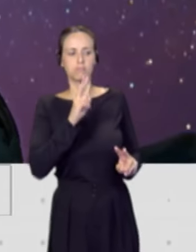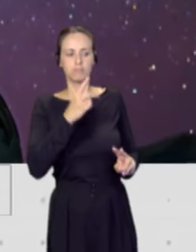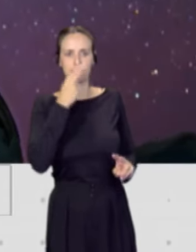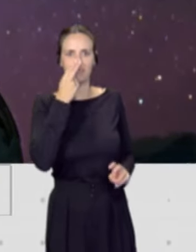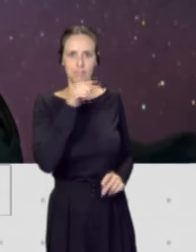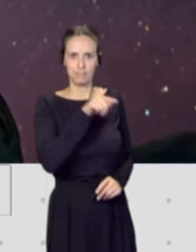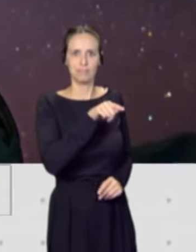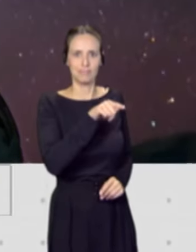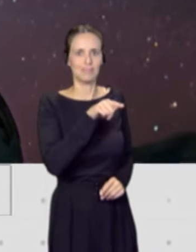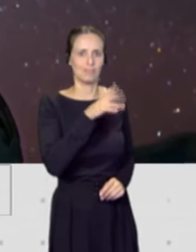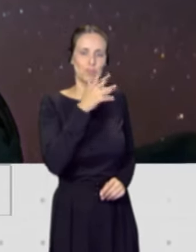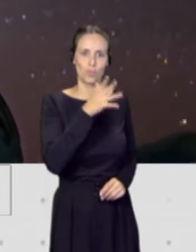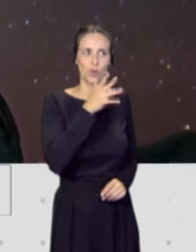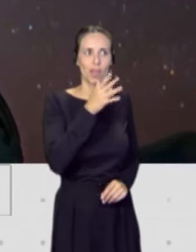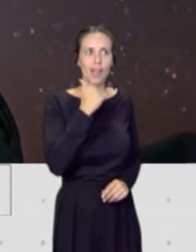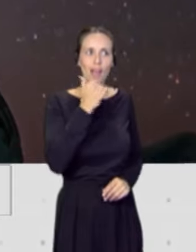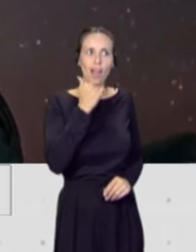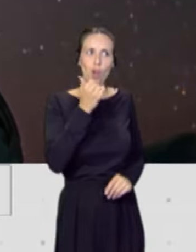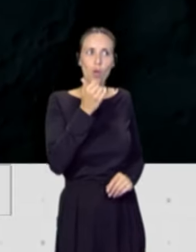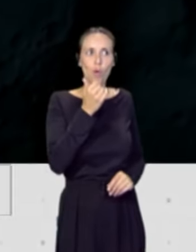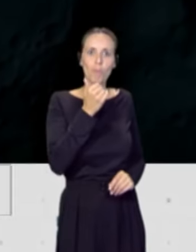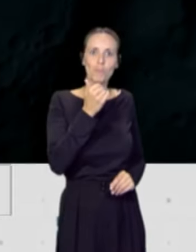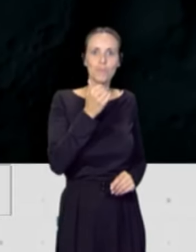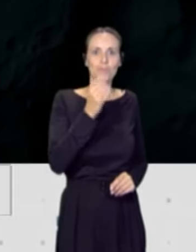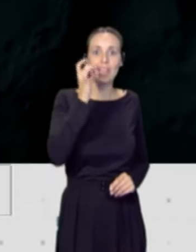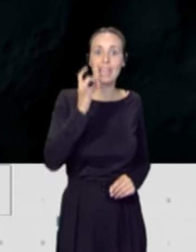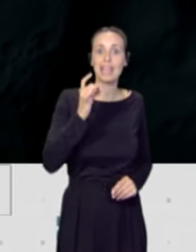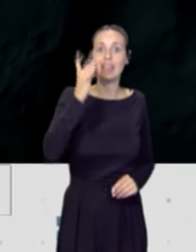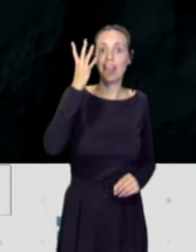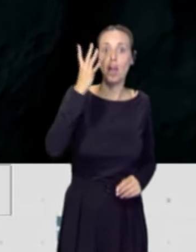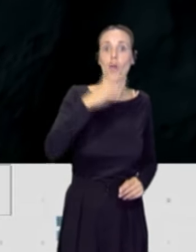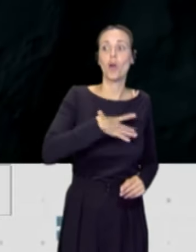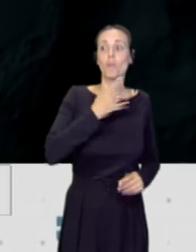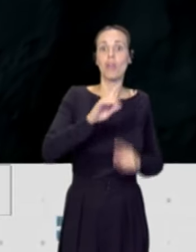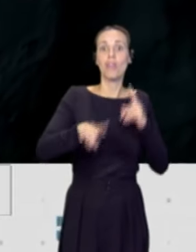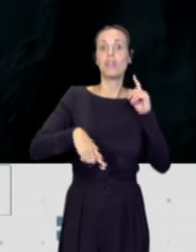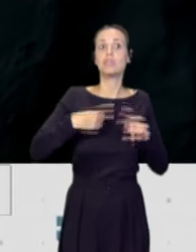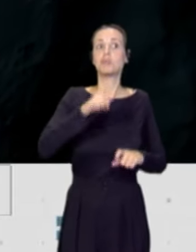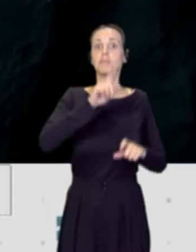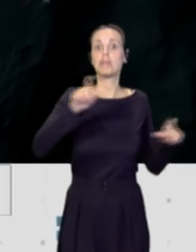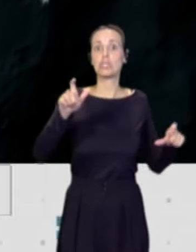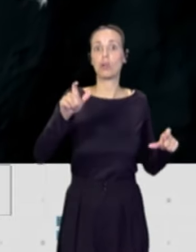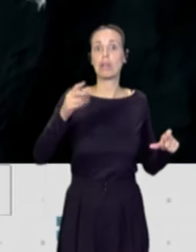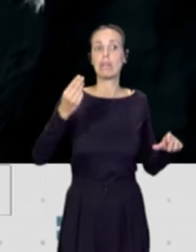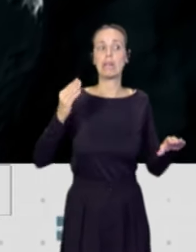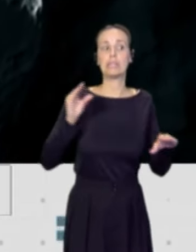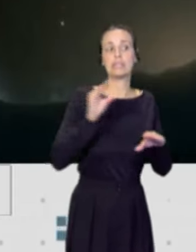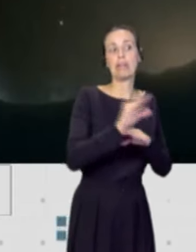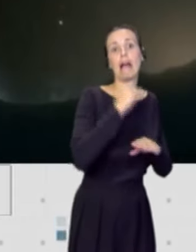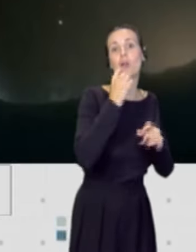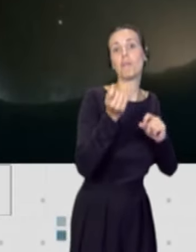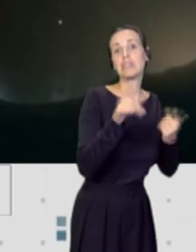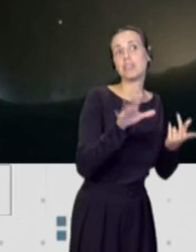claro, es una iniciativa que puede abrir camino a otros inversores en algo similar. ¿Es lo que pretenden o no quieren tener